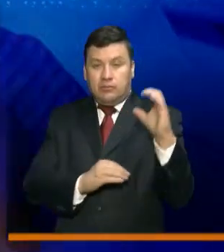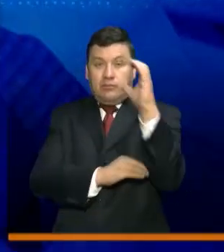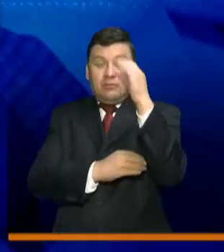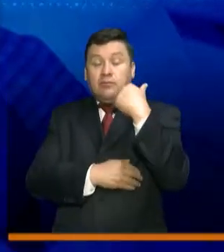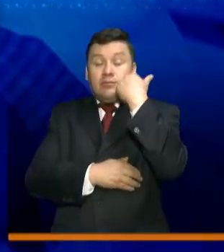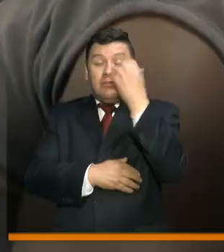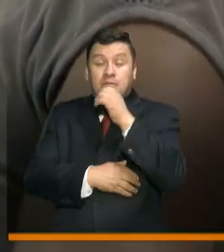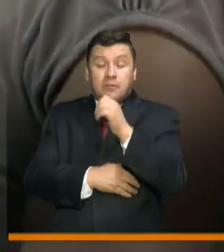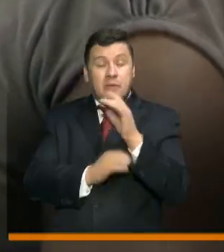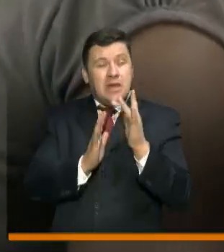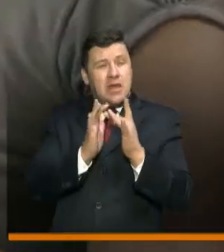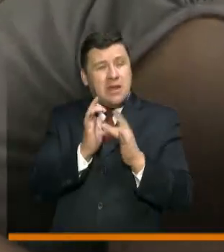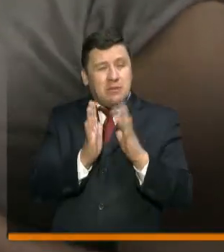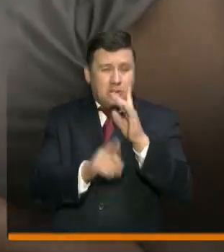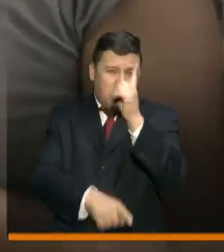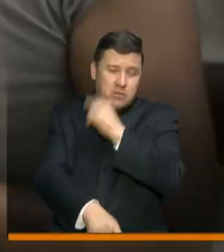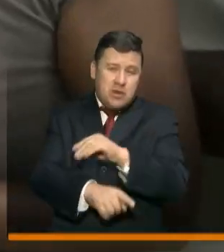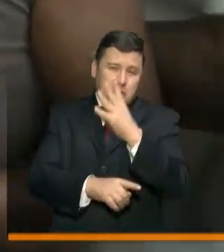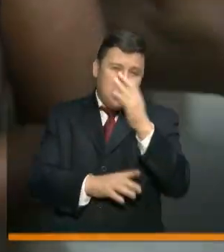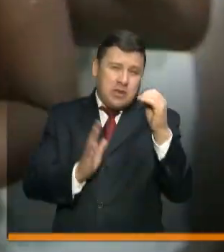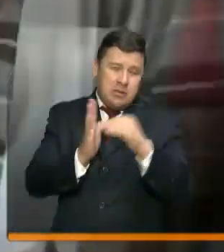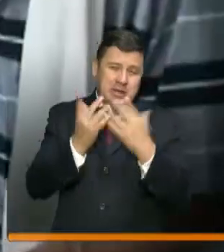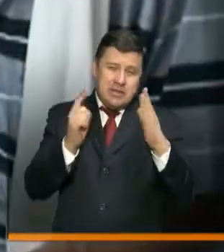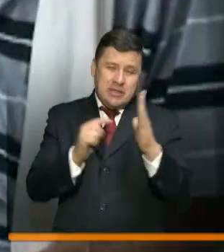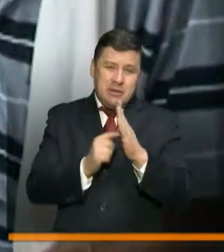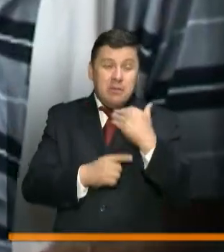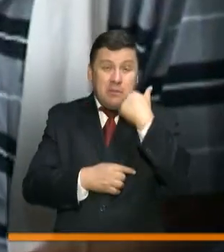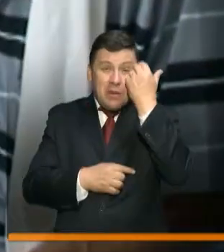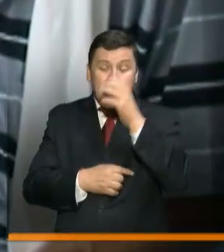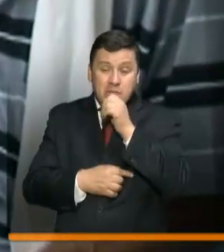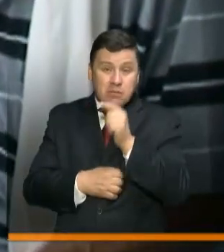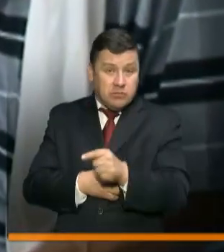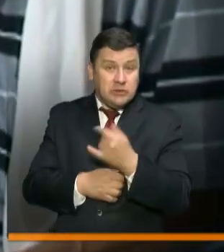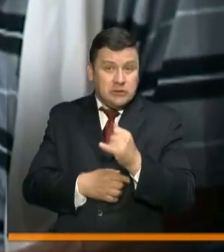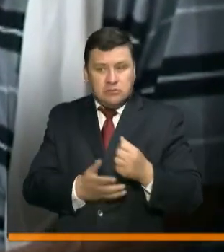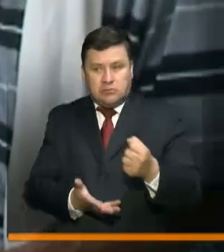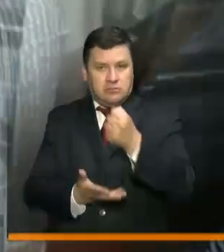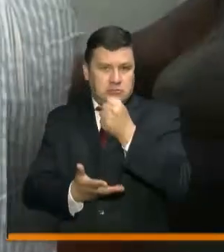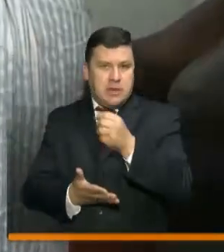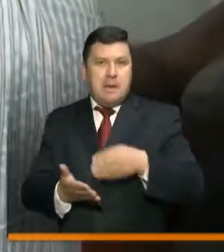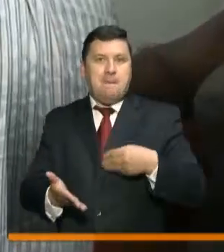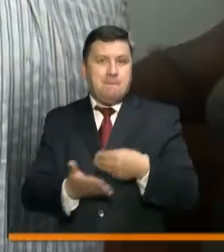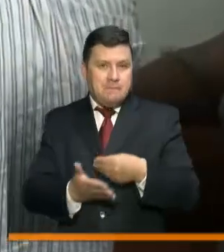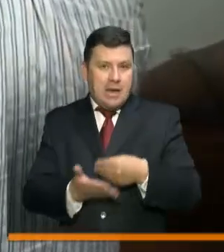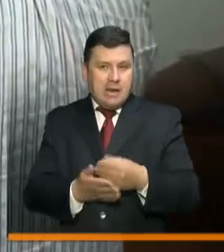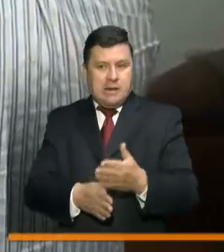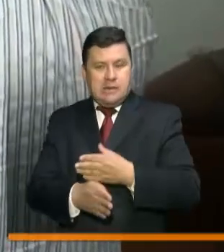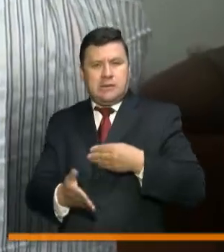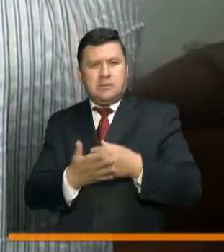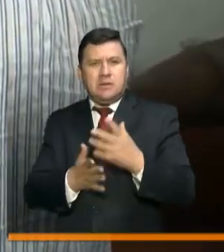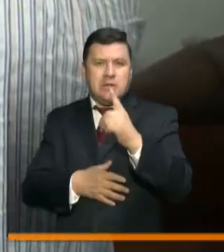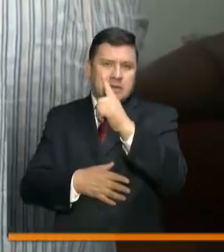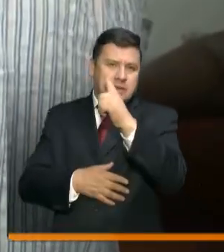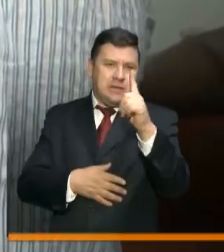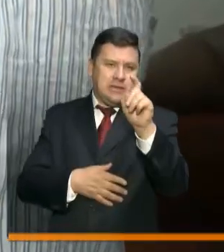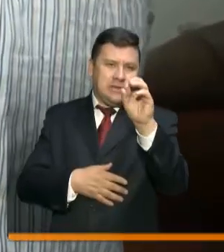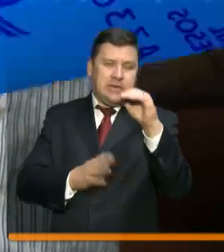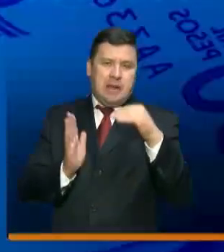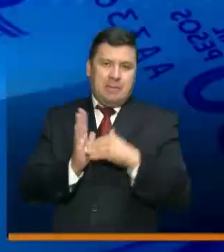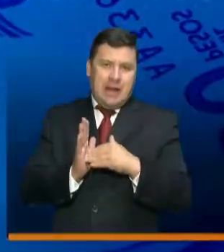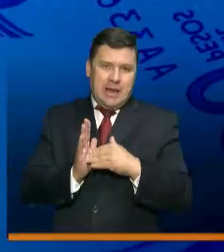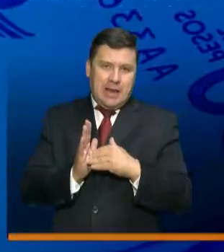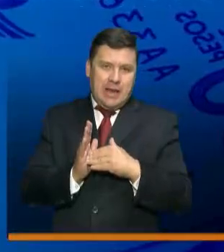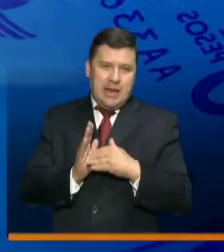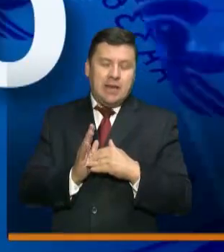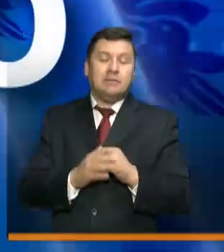Mayor. En abril, más de 1.460.000 adultos mayores han recibido su pago anticipado de 160.000 pesos